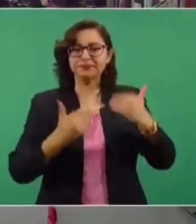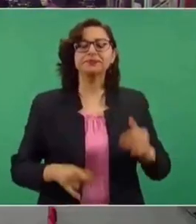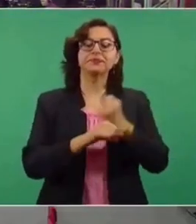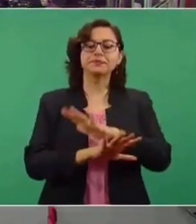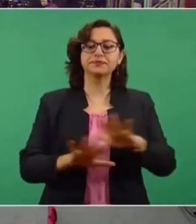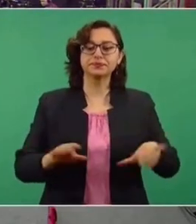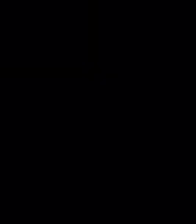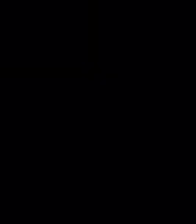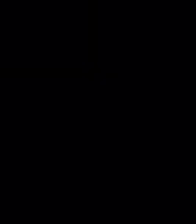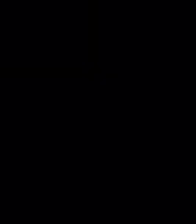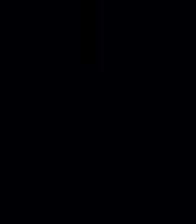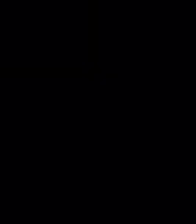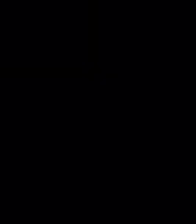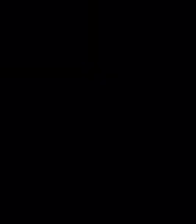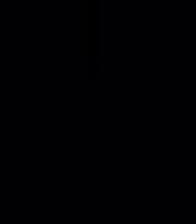Y...